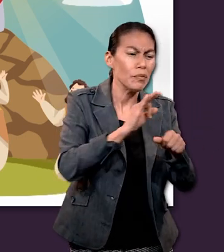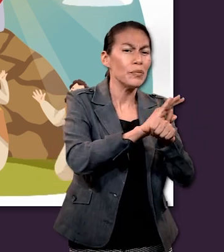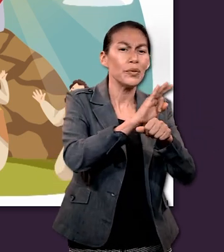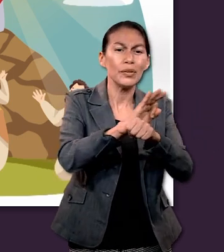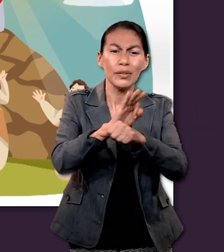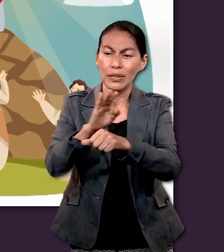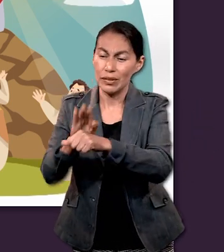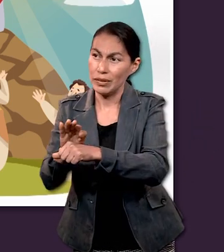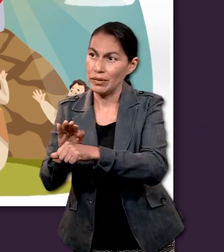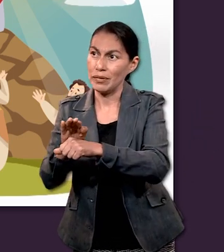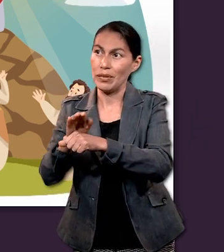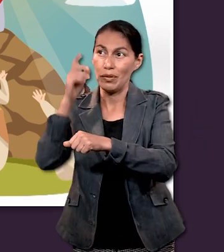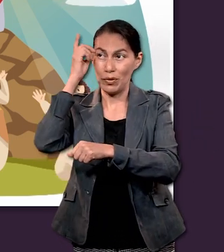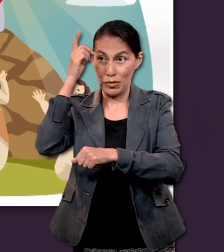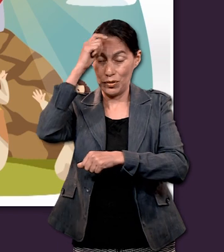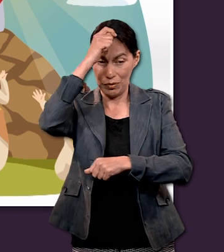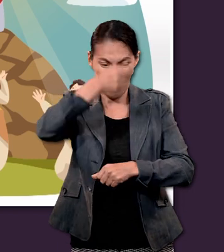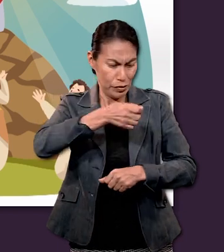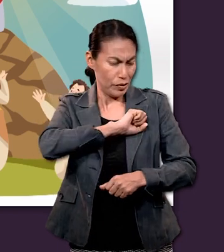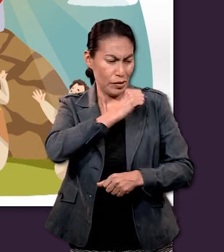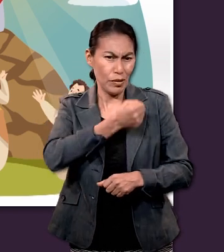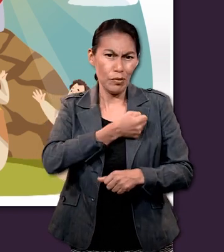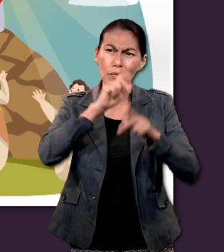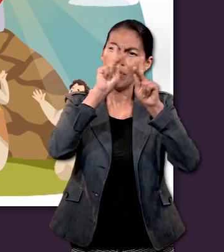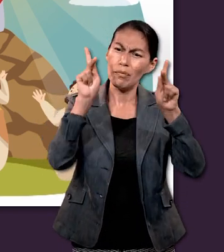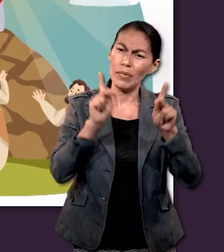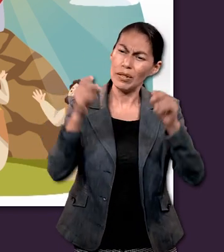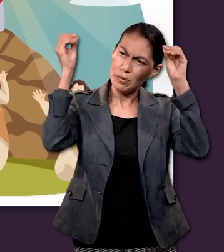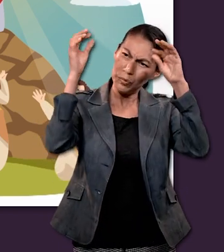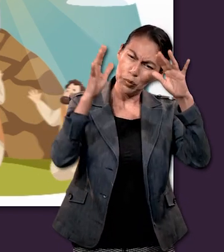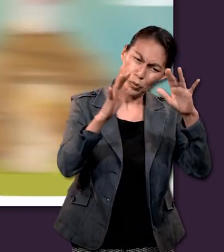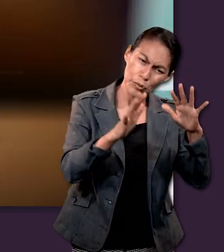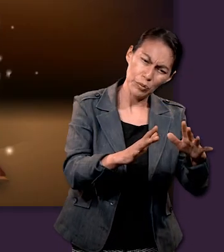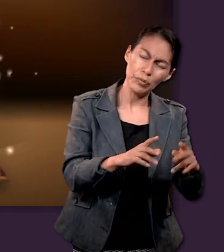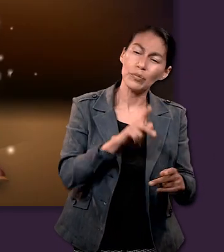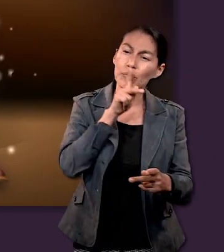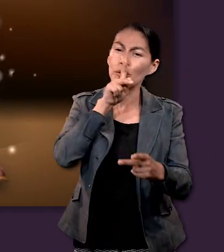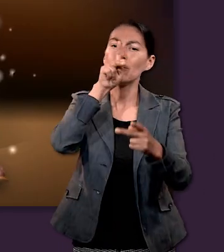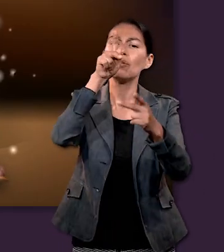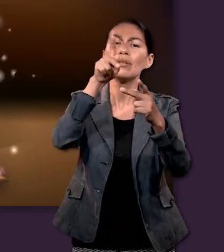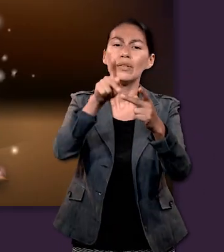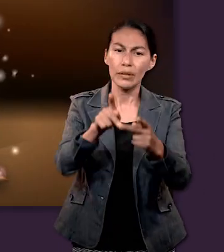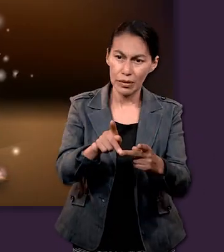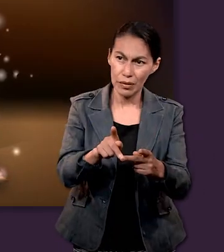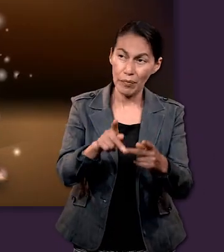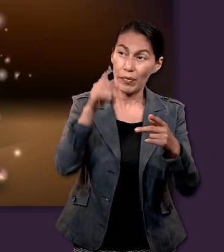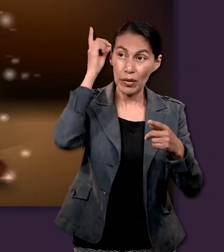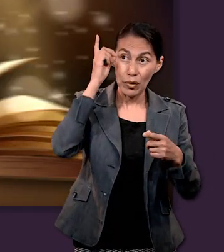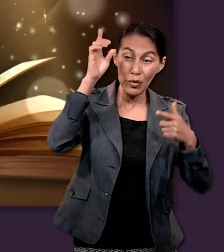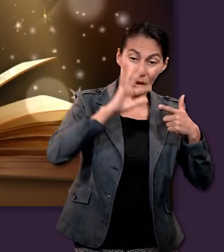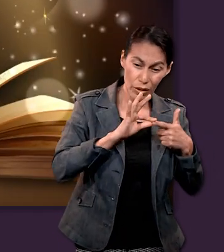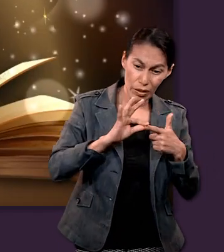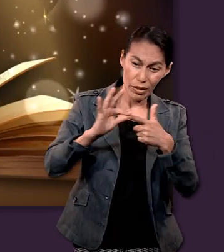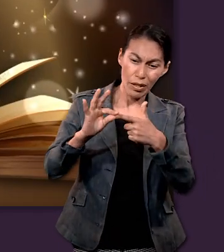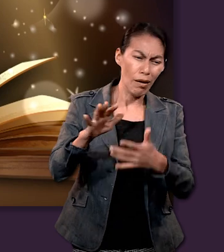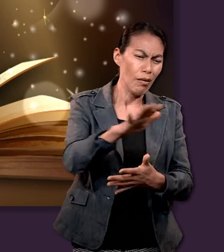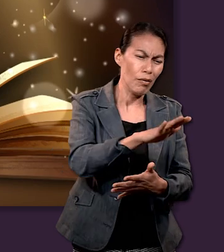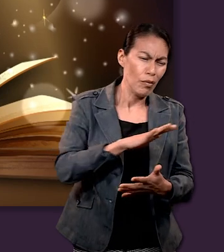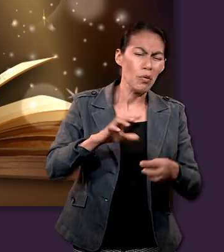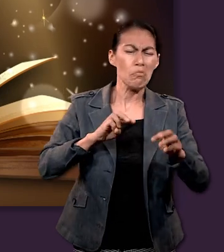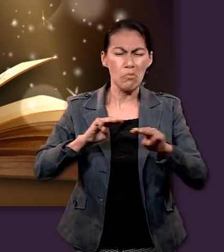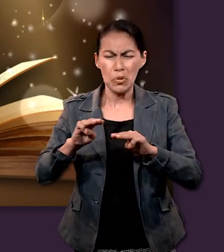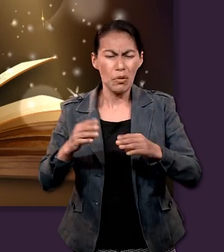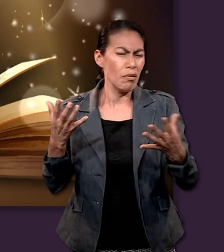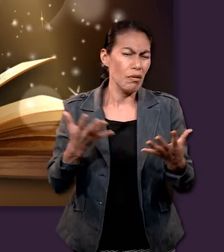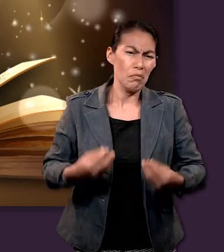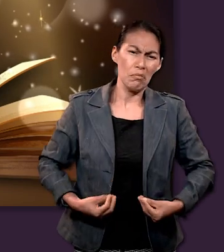providencia, la protección, las bendiciones de salud y paz, las revelaciones proféticas y la conducción de Dios